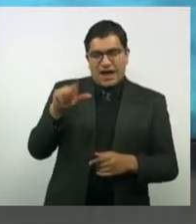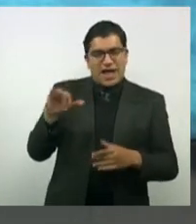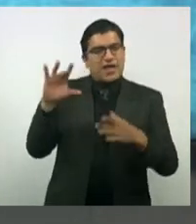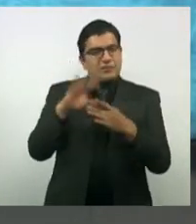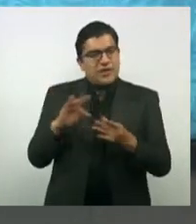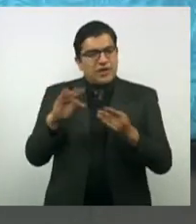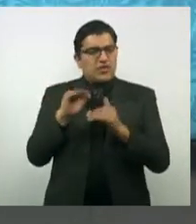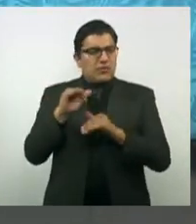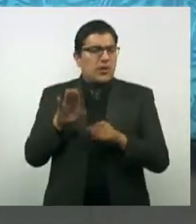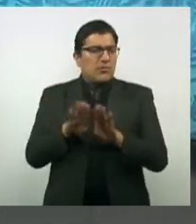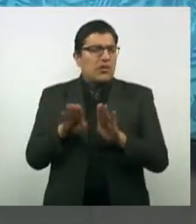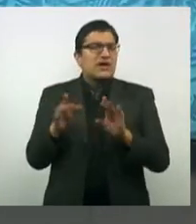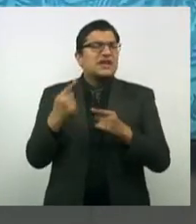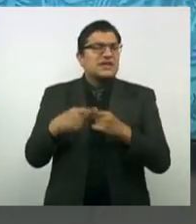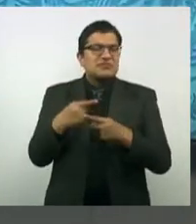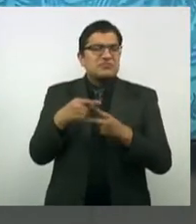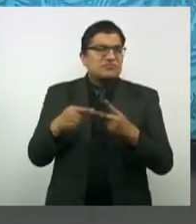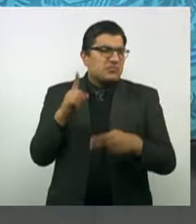habla al respecto.